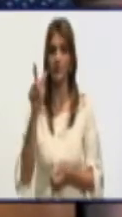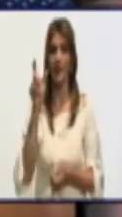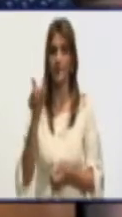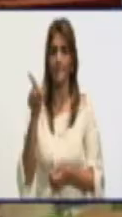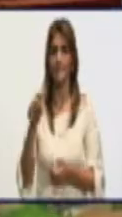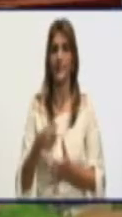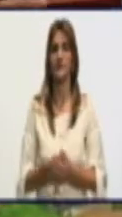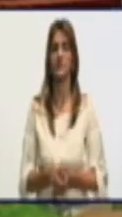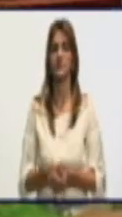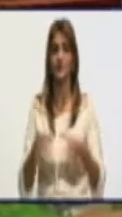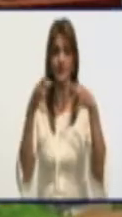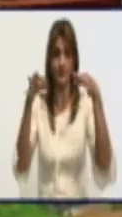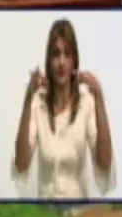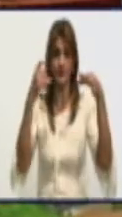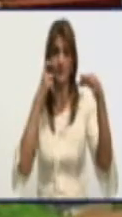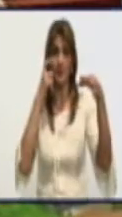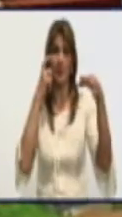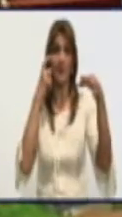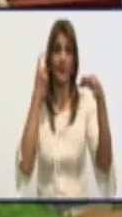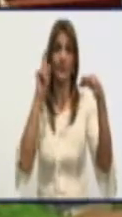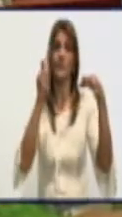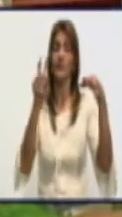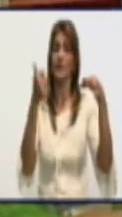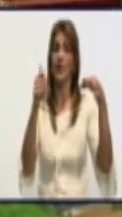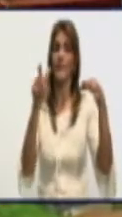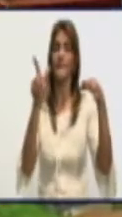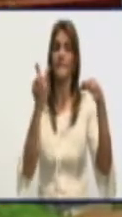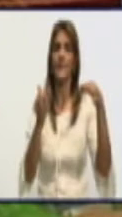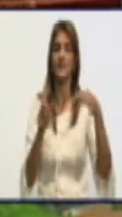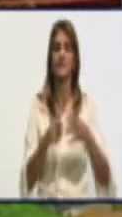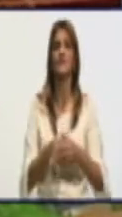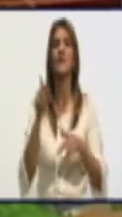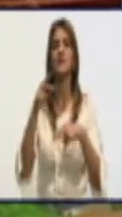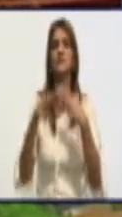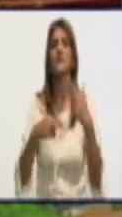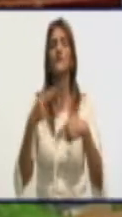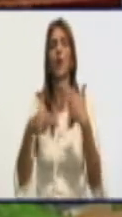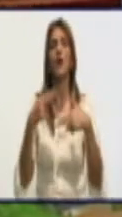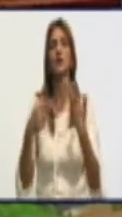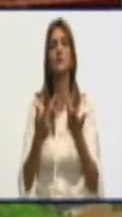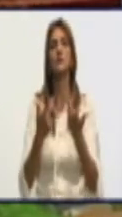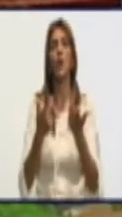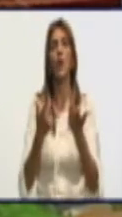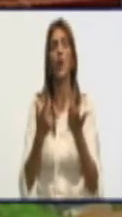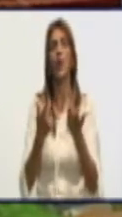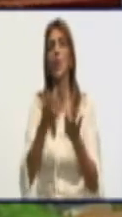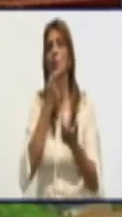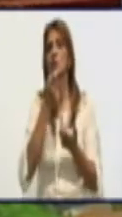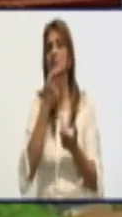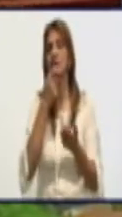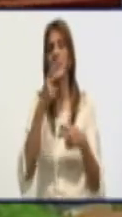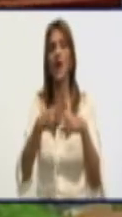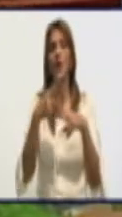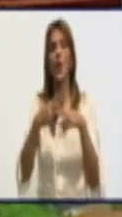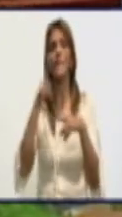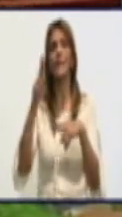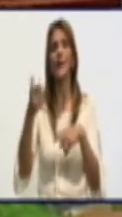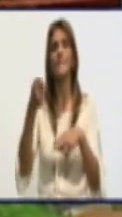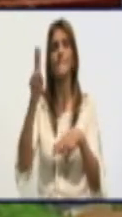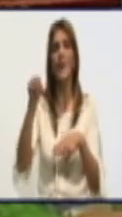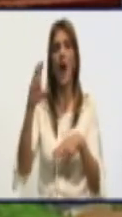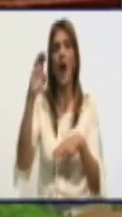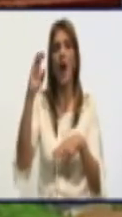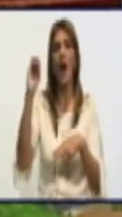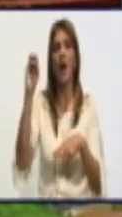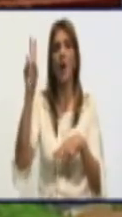Este vale 10 pesos. ¿Dónde fue hecho este? Este fue hecho en el pancón. En el pancón. ¿Se va a extender esta producción